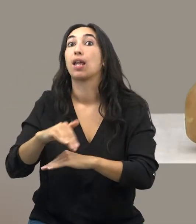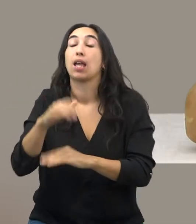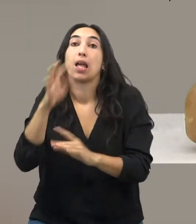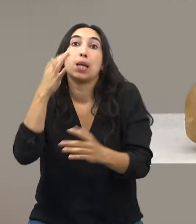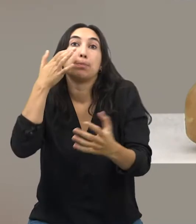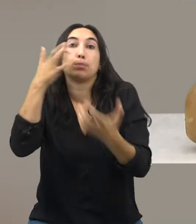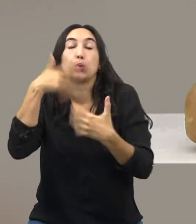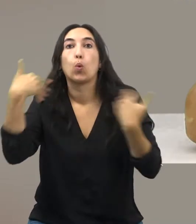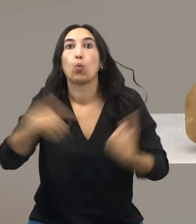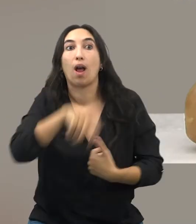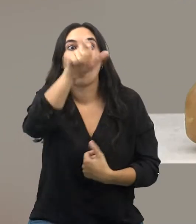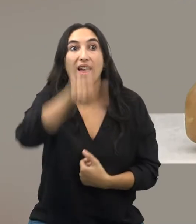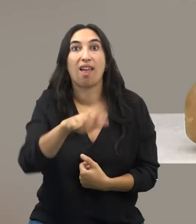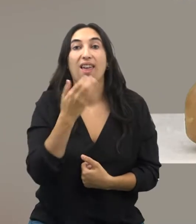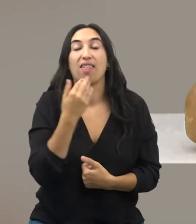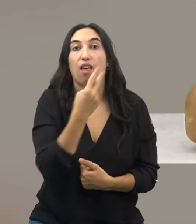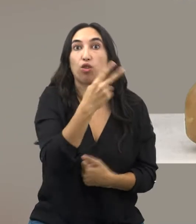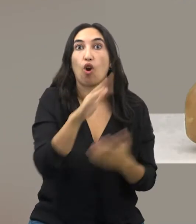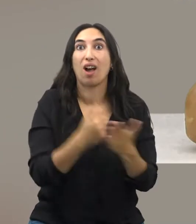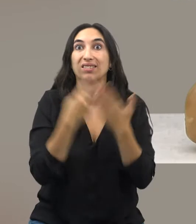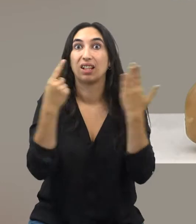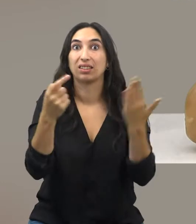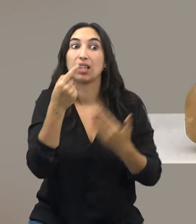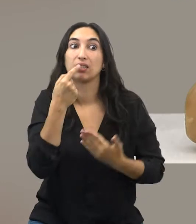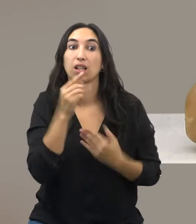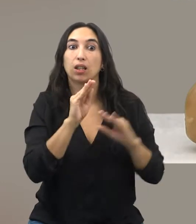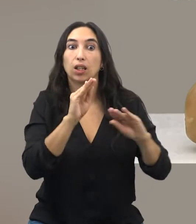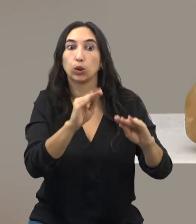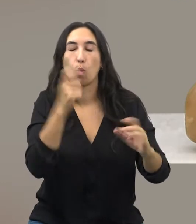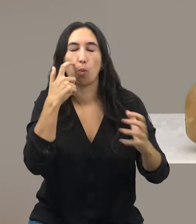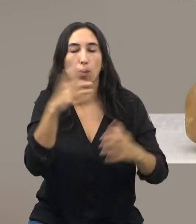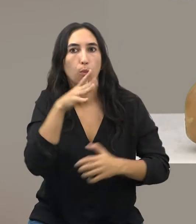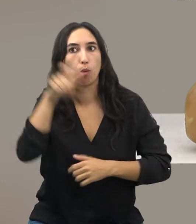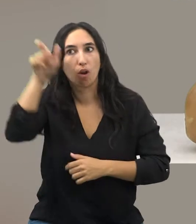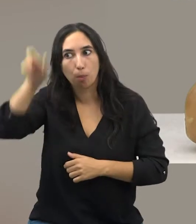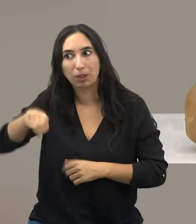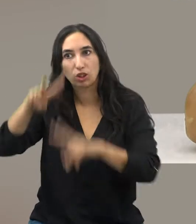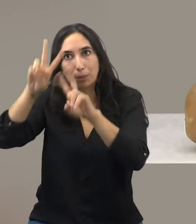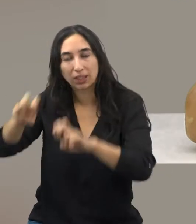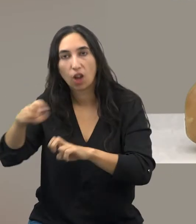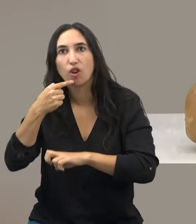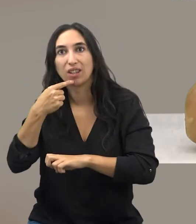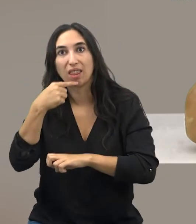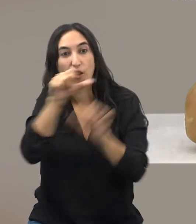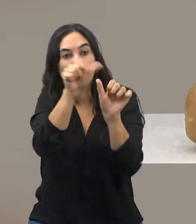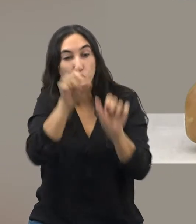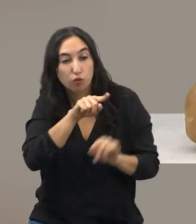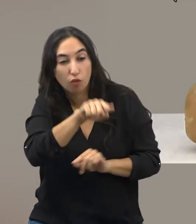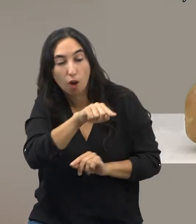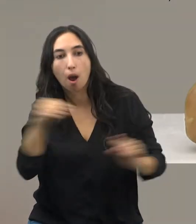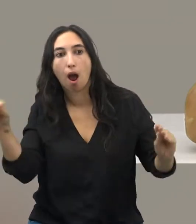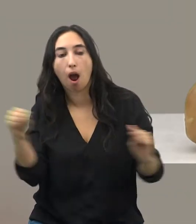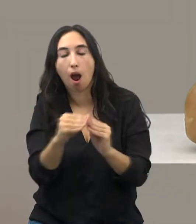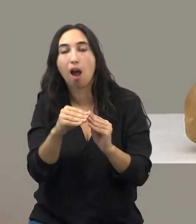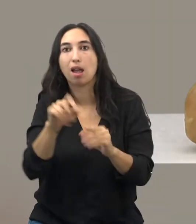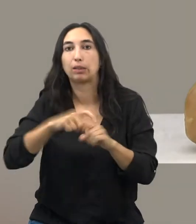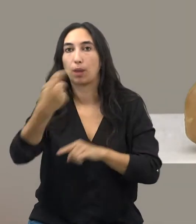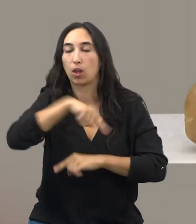llama la atención un diente de leche de un individuo de unos 2 a 6 años de edad, cuya morfología, aseguran los investigadores, pertenece a nuestra especie.